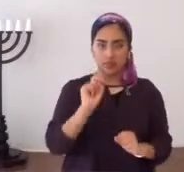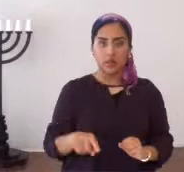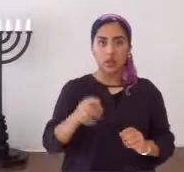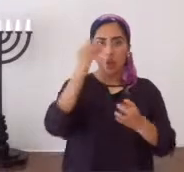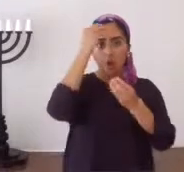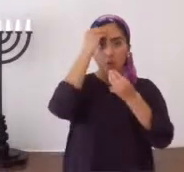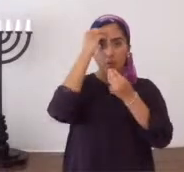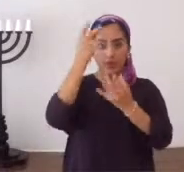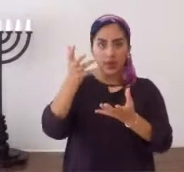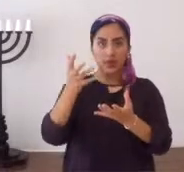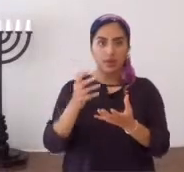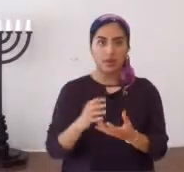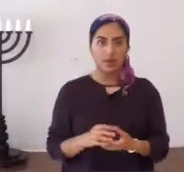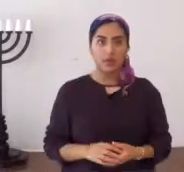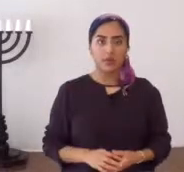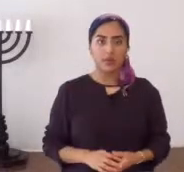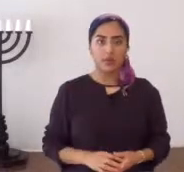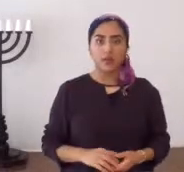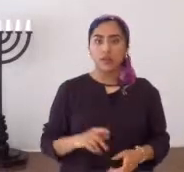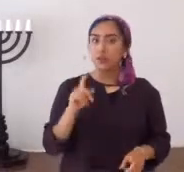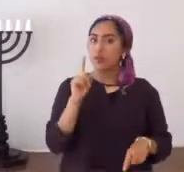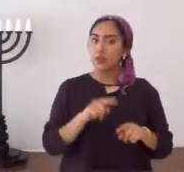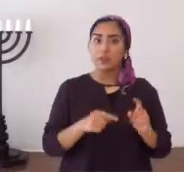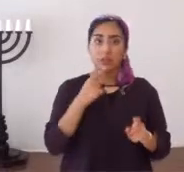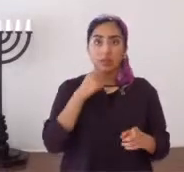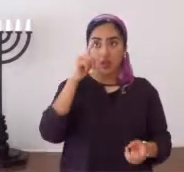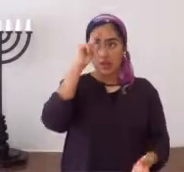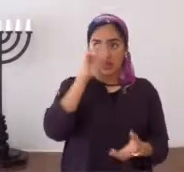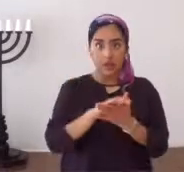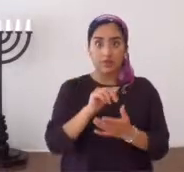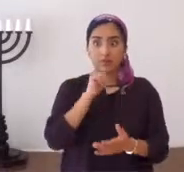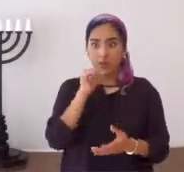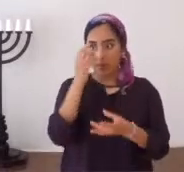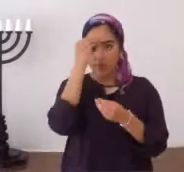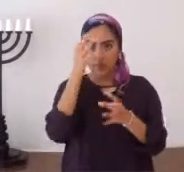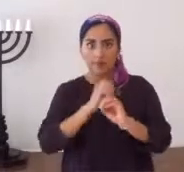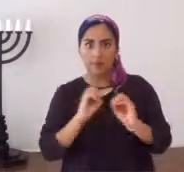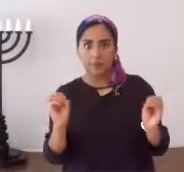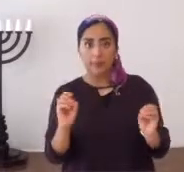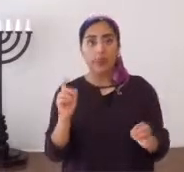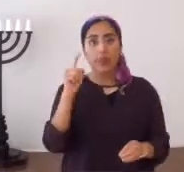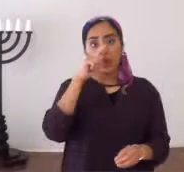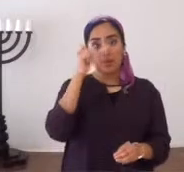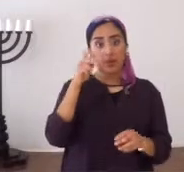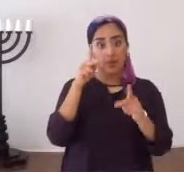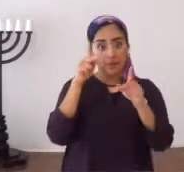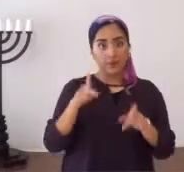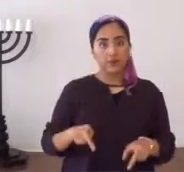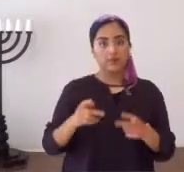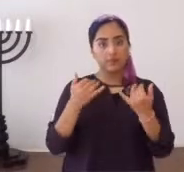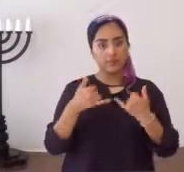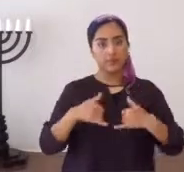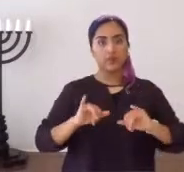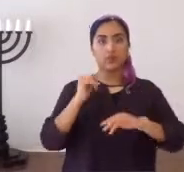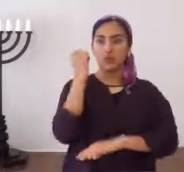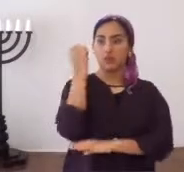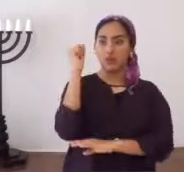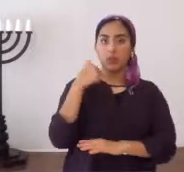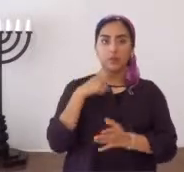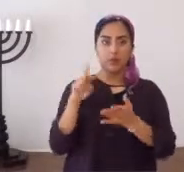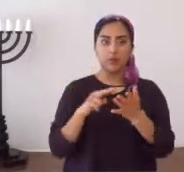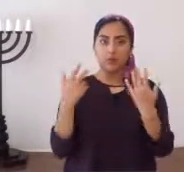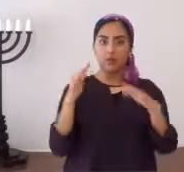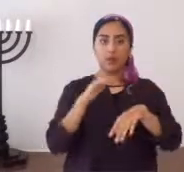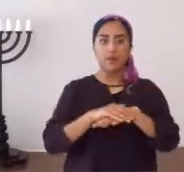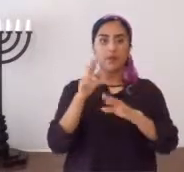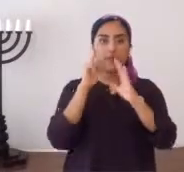sobre la salvación, debe de ser, obediente, no se puede decir, que se crea, y no se obedezca, porque la persona, sigue